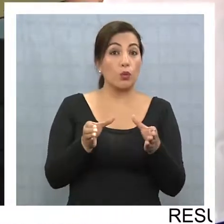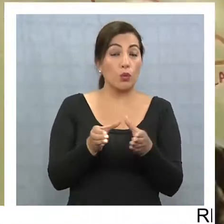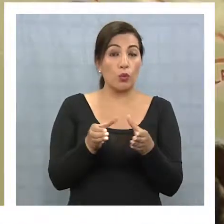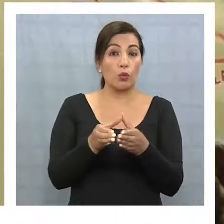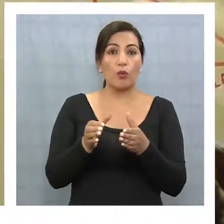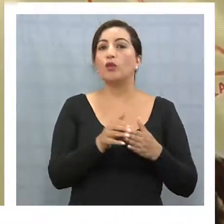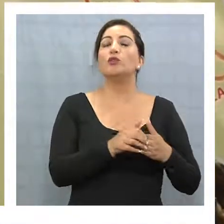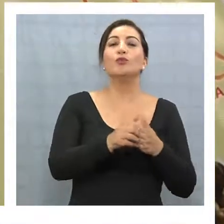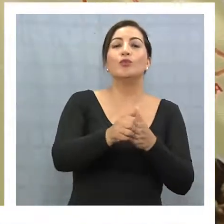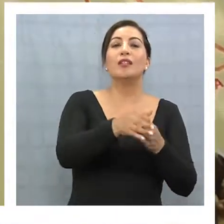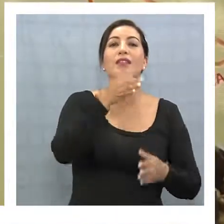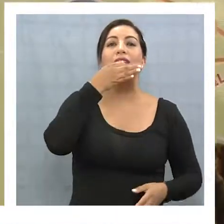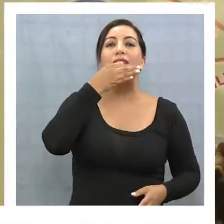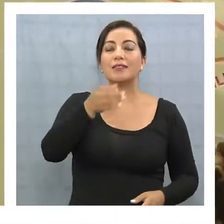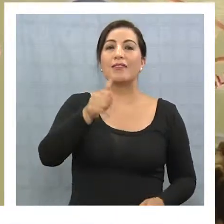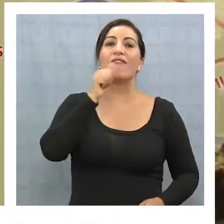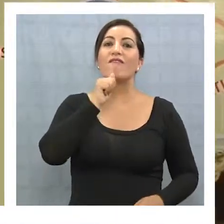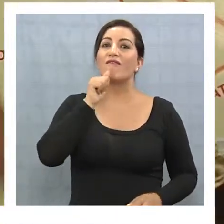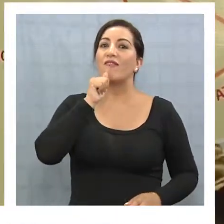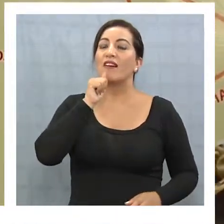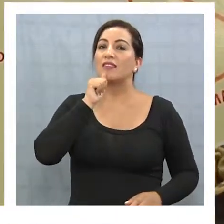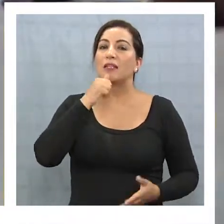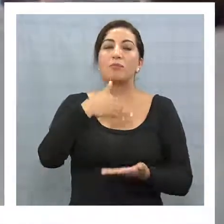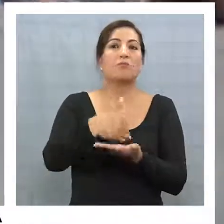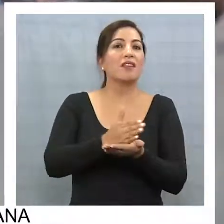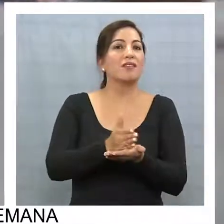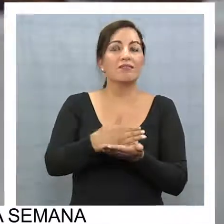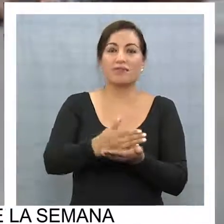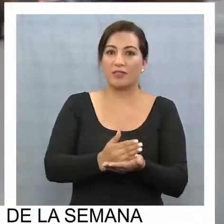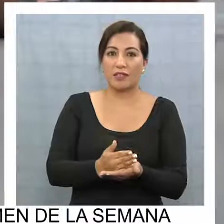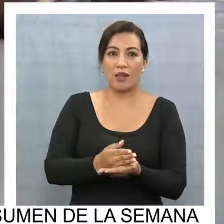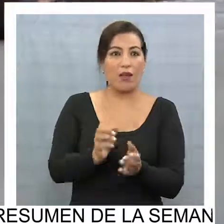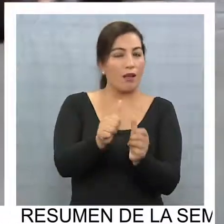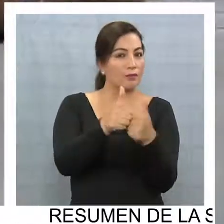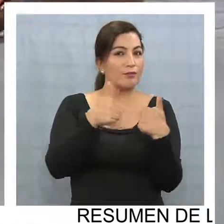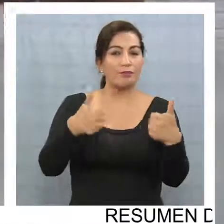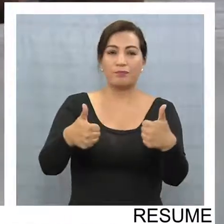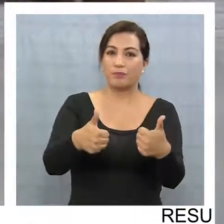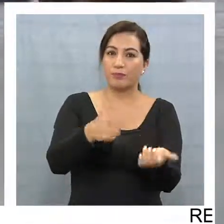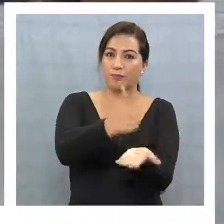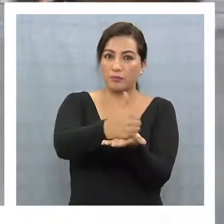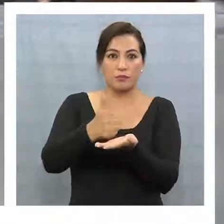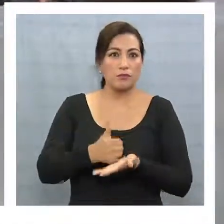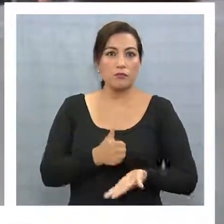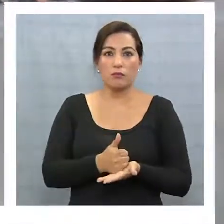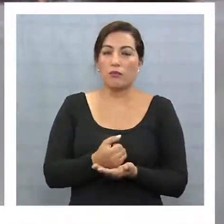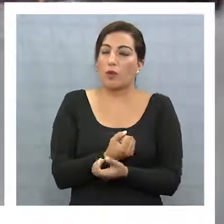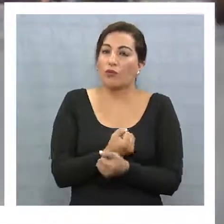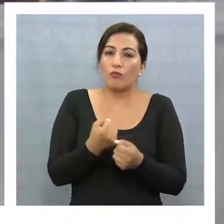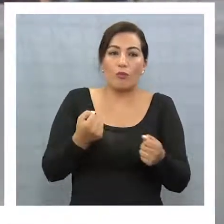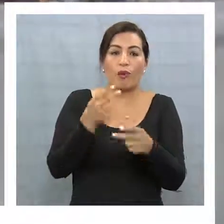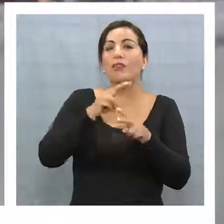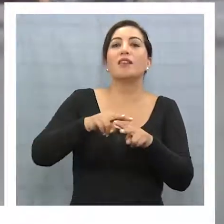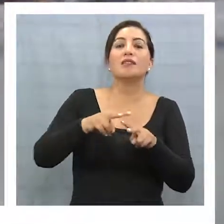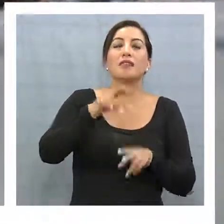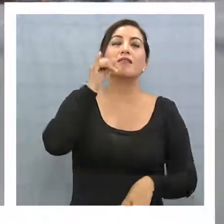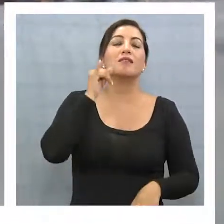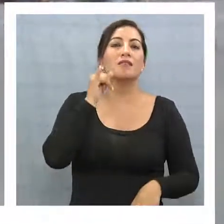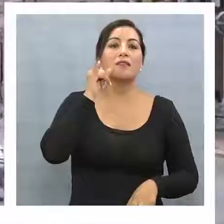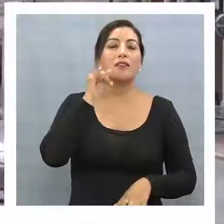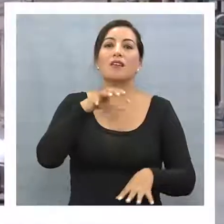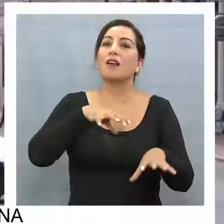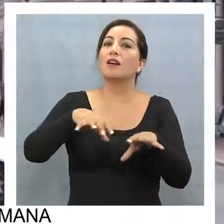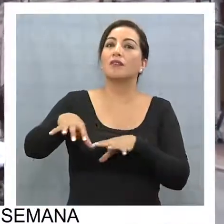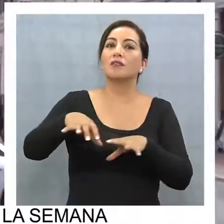turísticos aseguran que la falta de organización por parte de las autoridades no ha permitido que en la ciudad se realicen